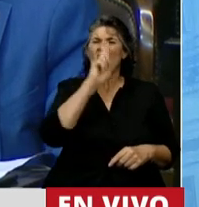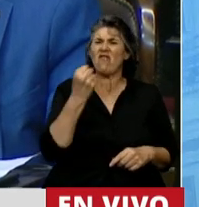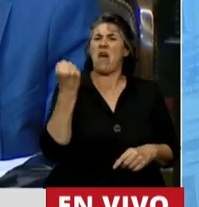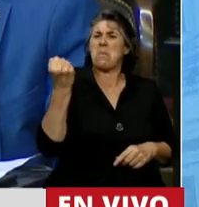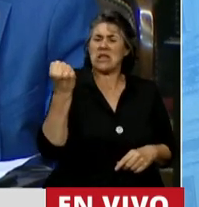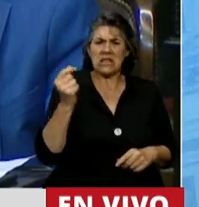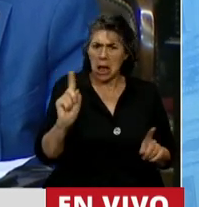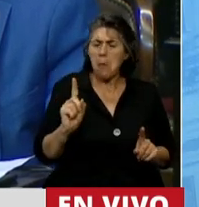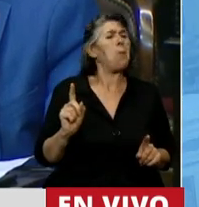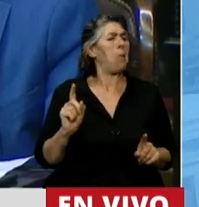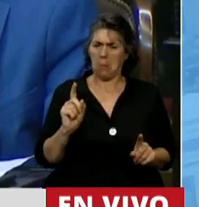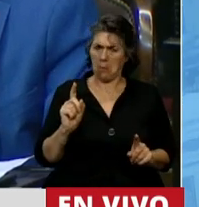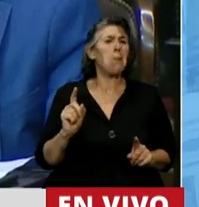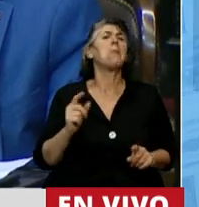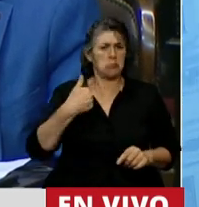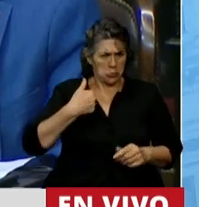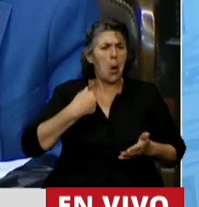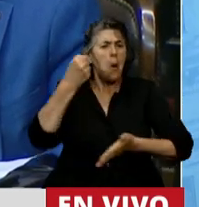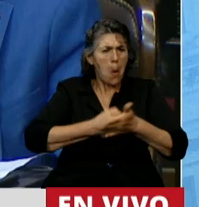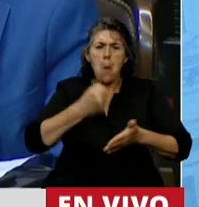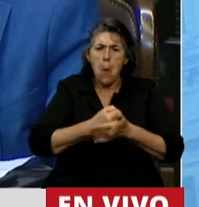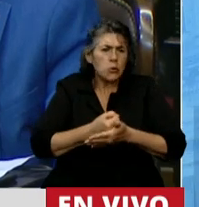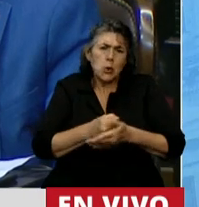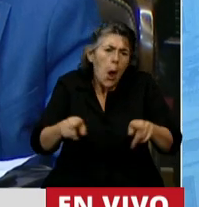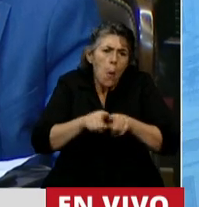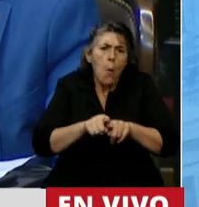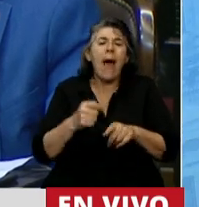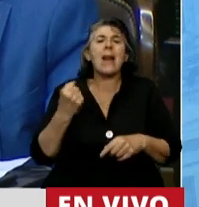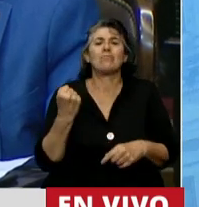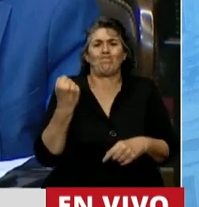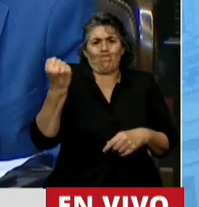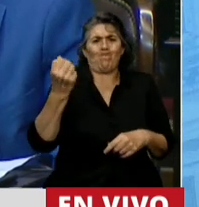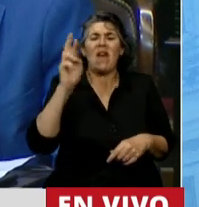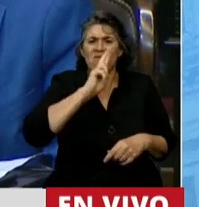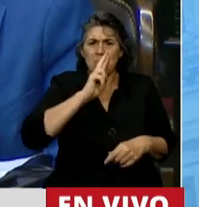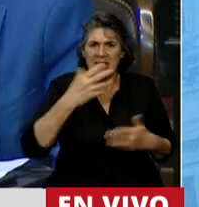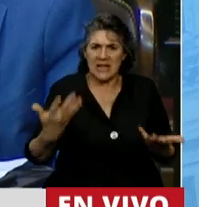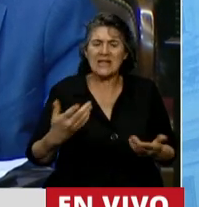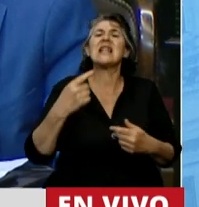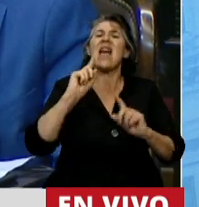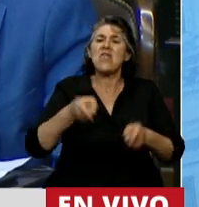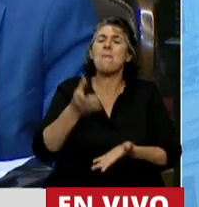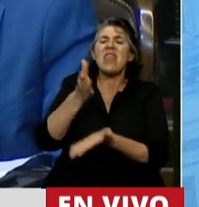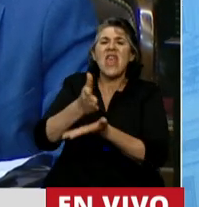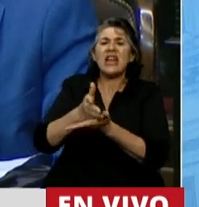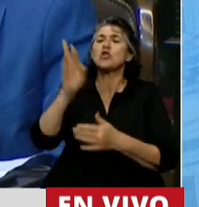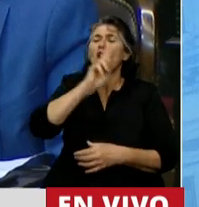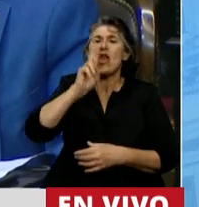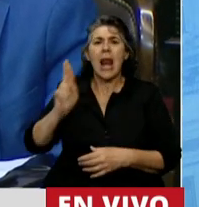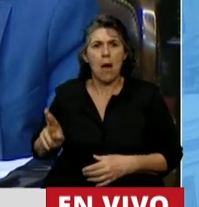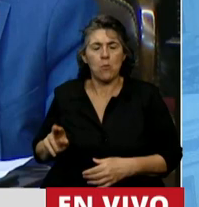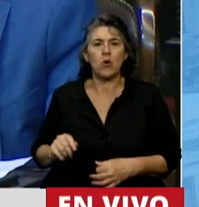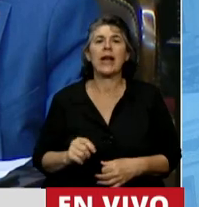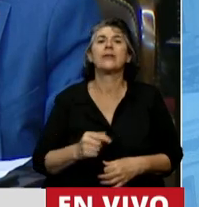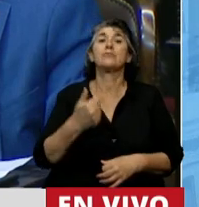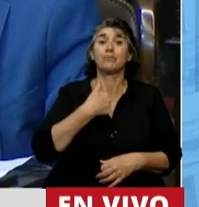Realmente he peleado por los espacios de la mujer siempre. El hecho de llevar un hijo en el vientre como